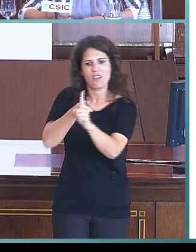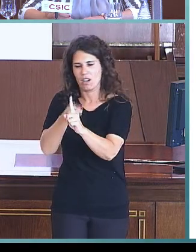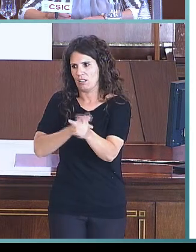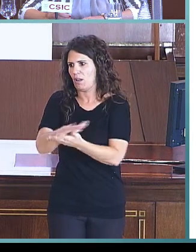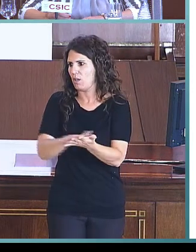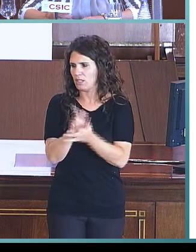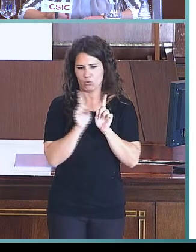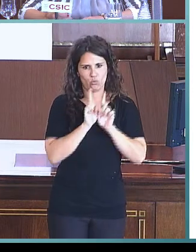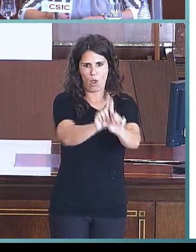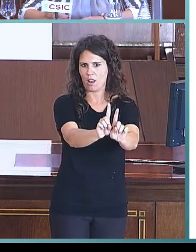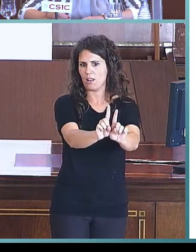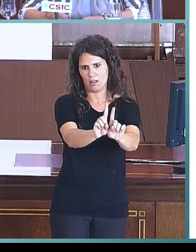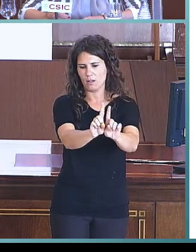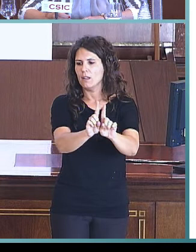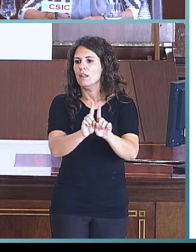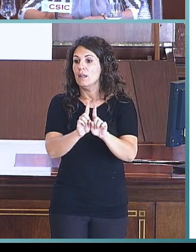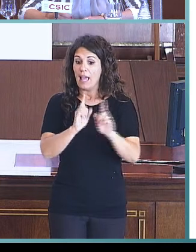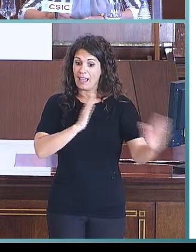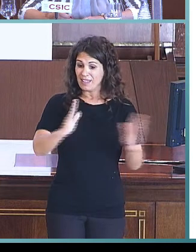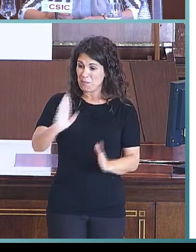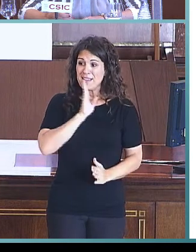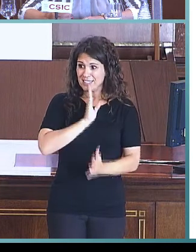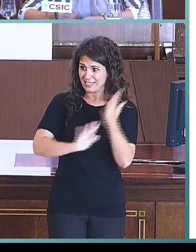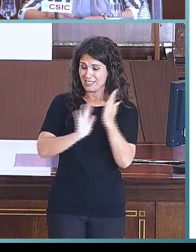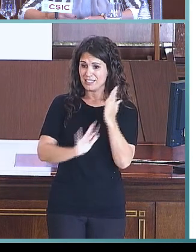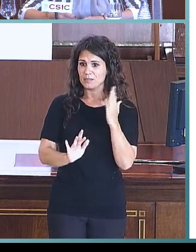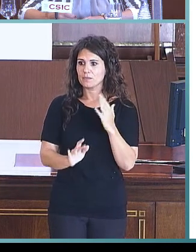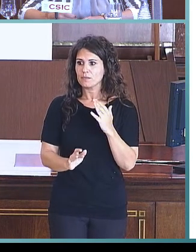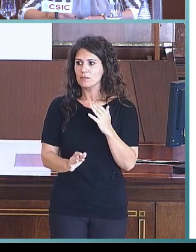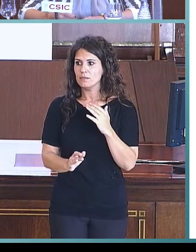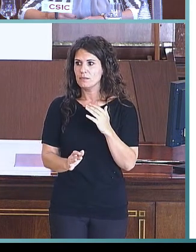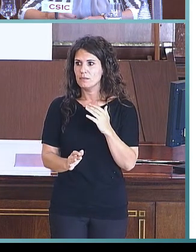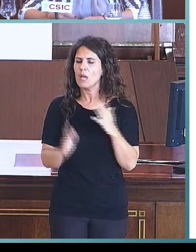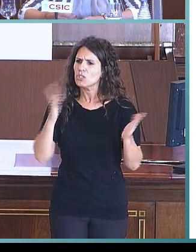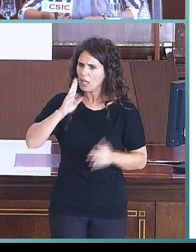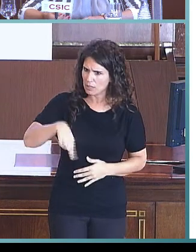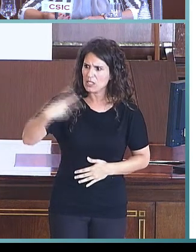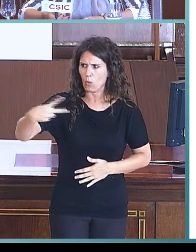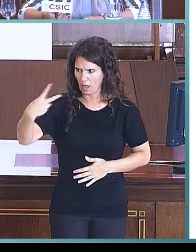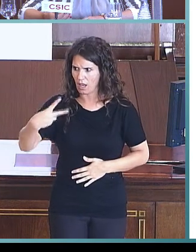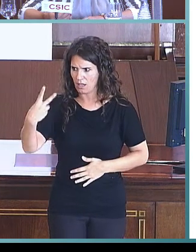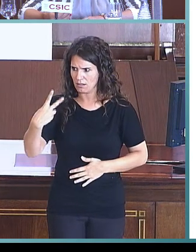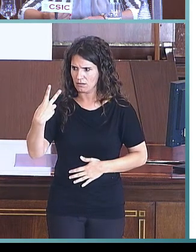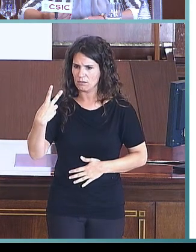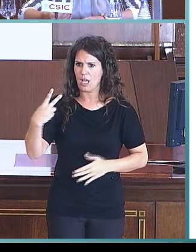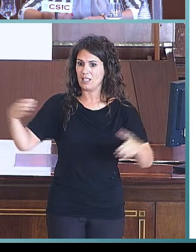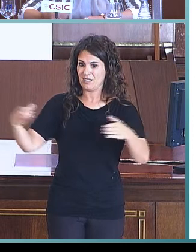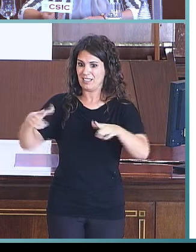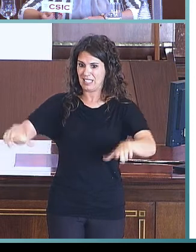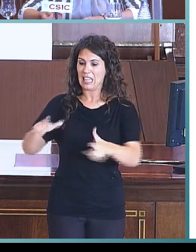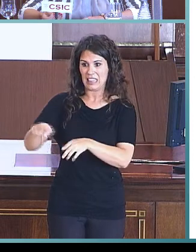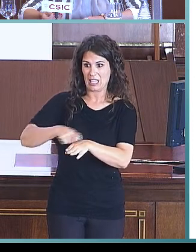signos. En estas etapas, y también en secundaria, hay una ratio singular, porque